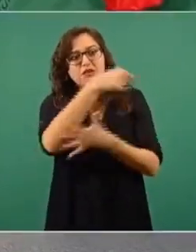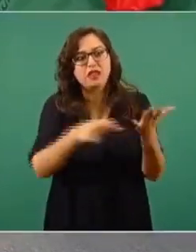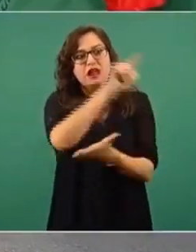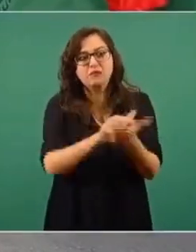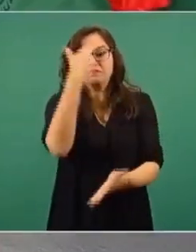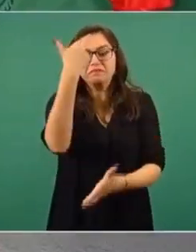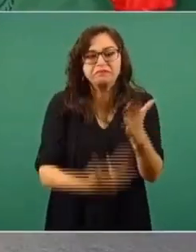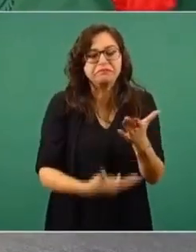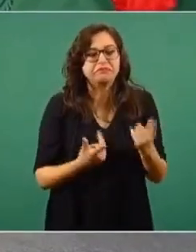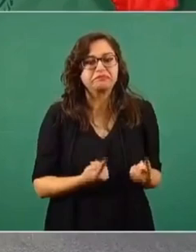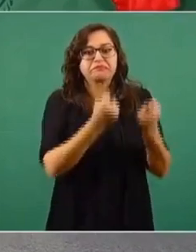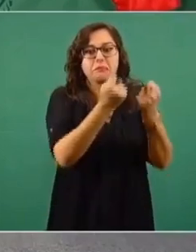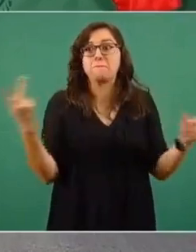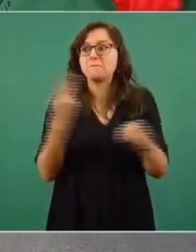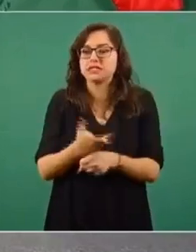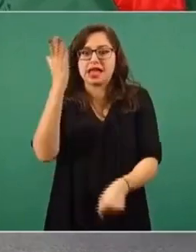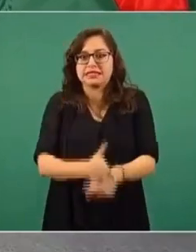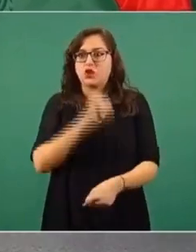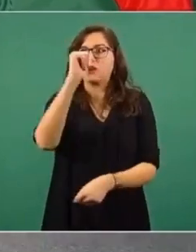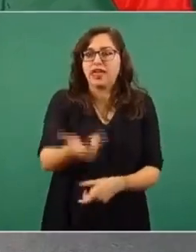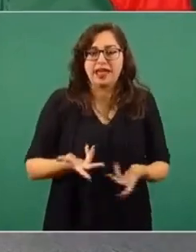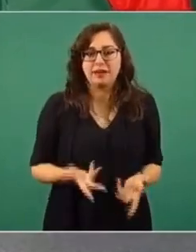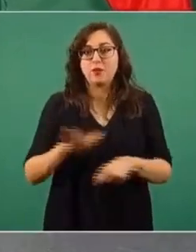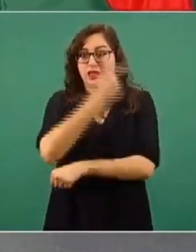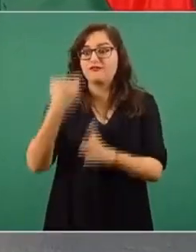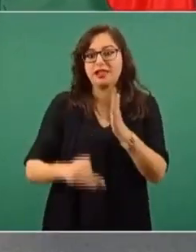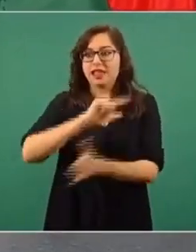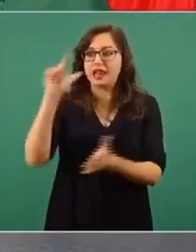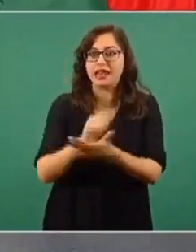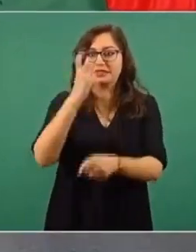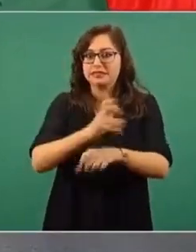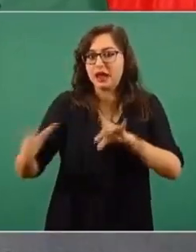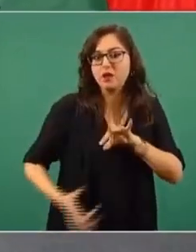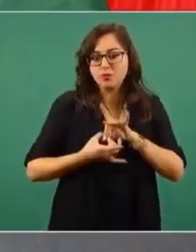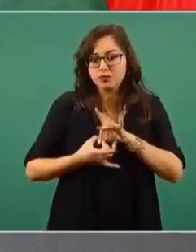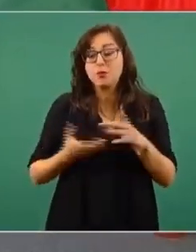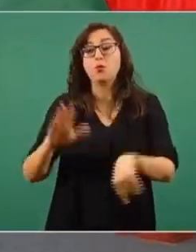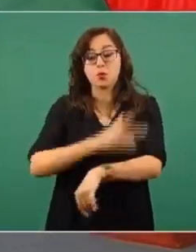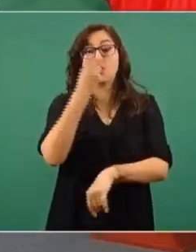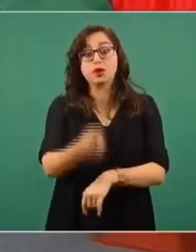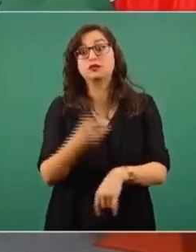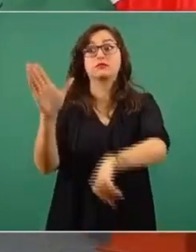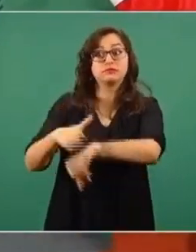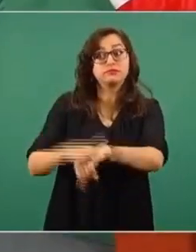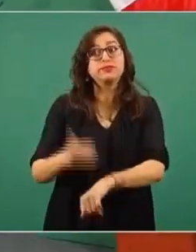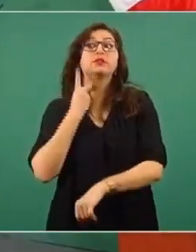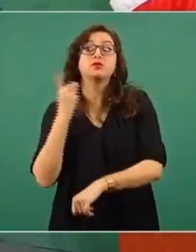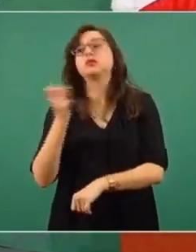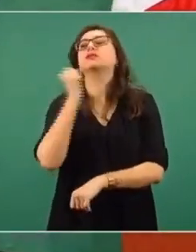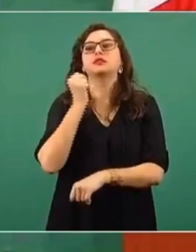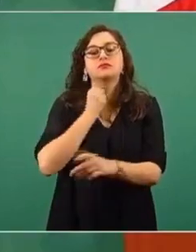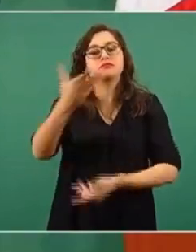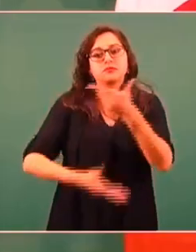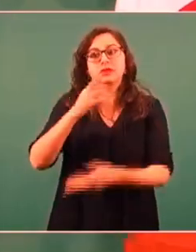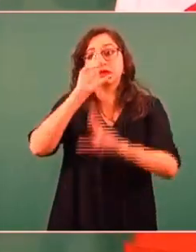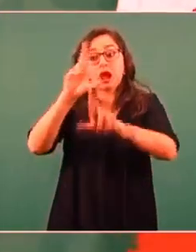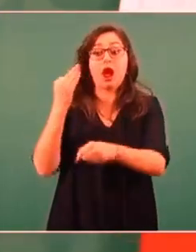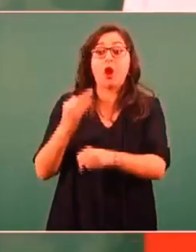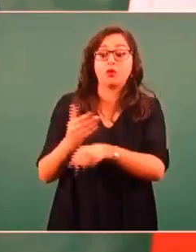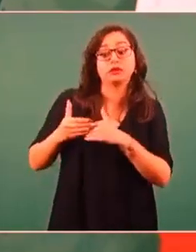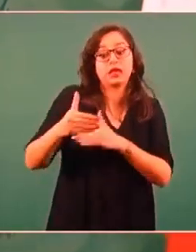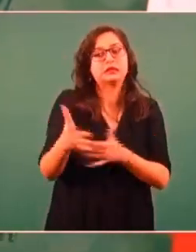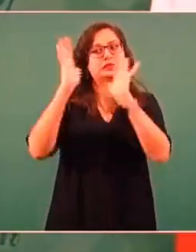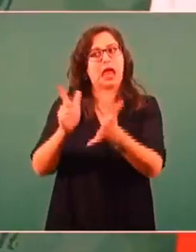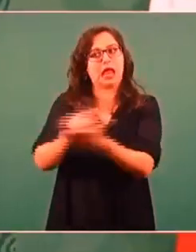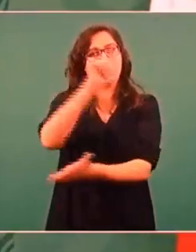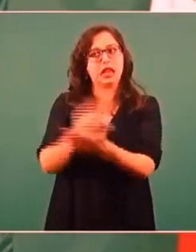próxima elección. Entonces aprovecho también para hacer un llamado respetuoso a los legisladores que en este periodo, lo más pronto posible, ya se